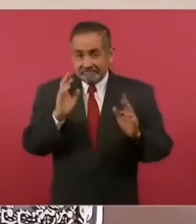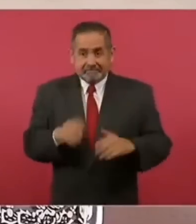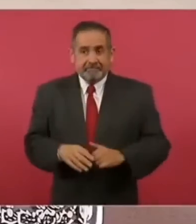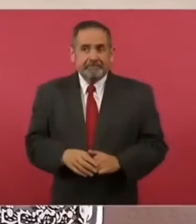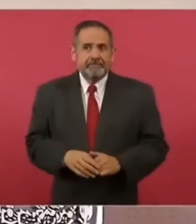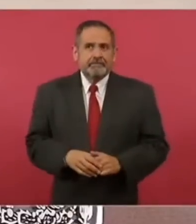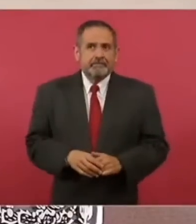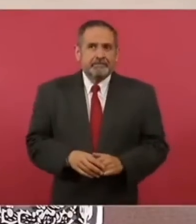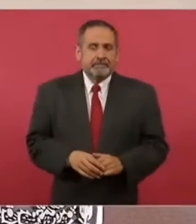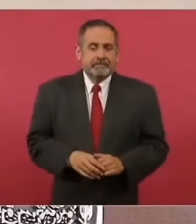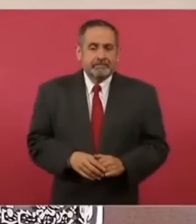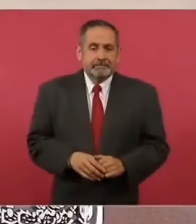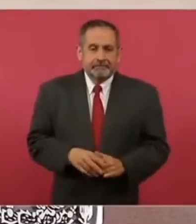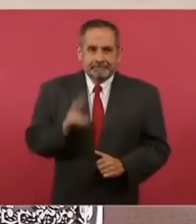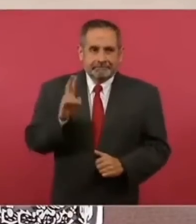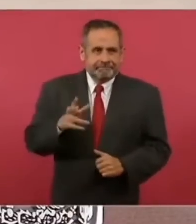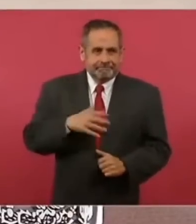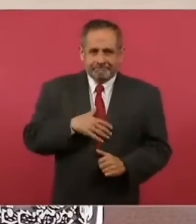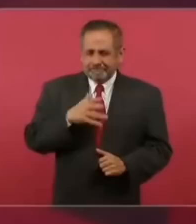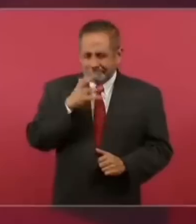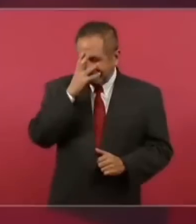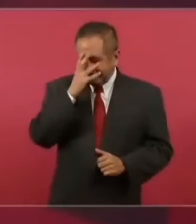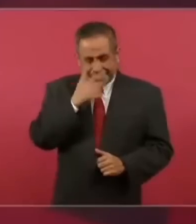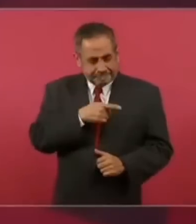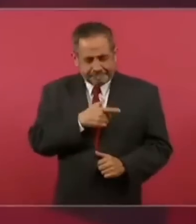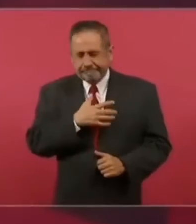y qué pena ajena